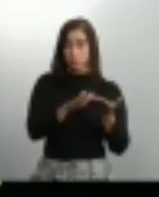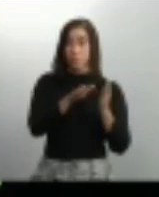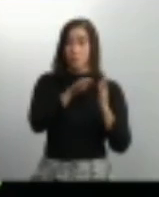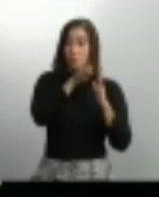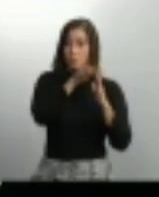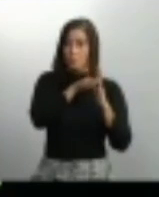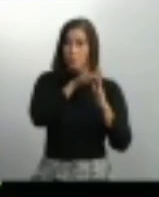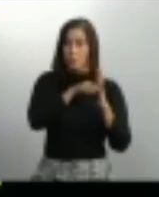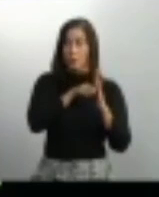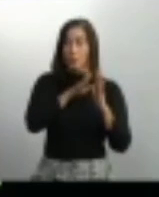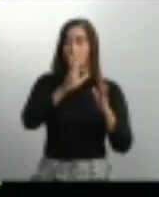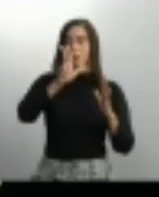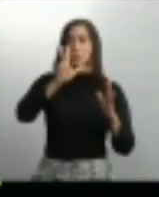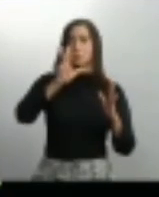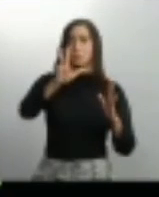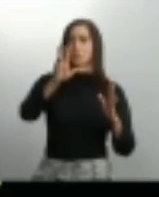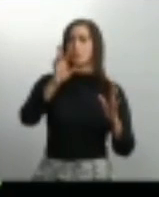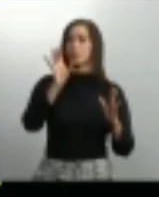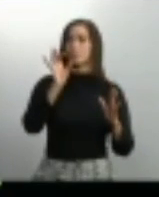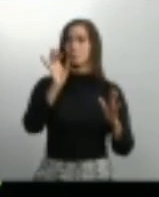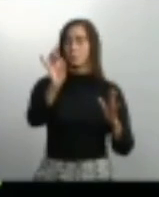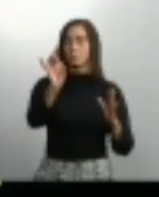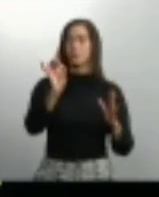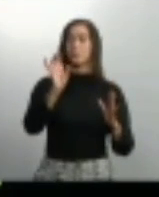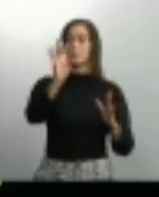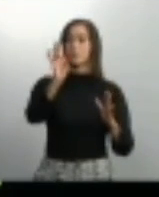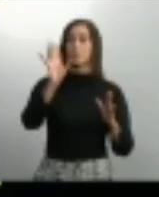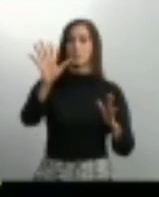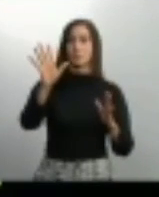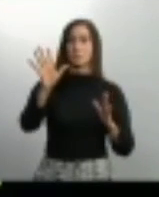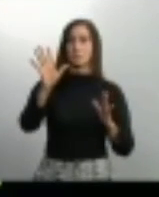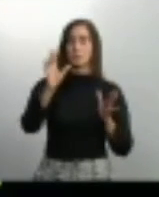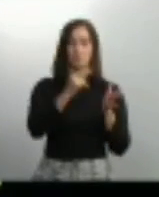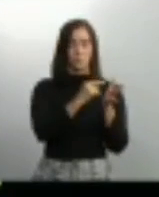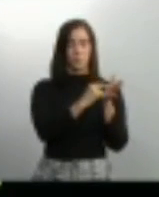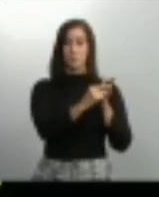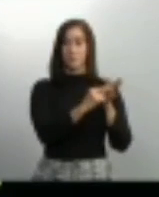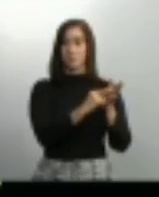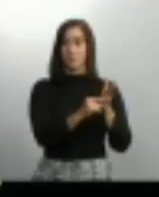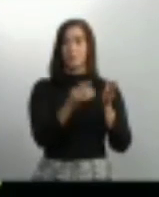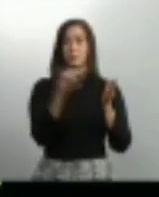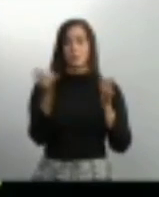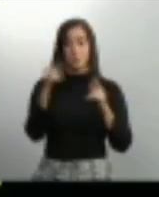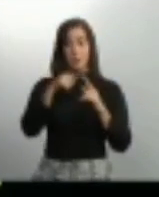hasta los 3.75 que se registran en el día de hoy. Gracias.